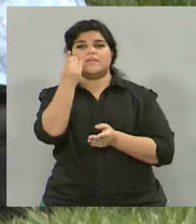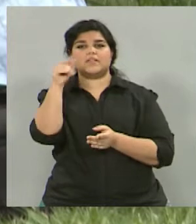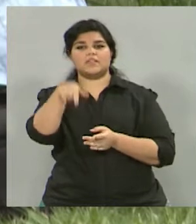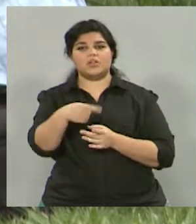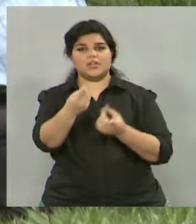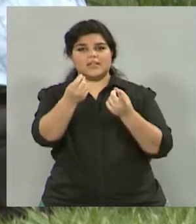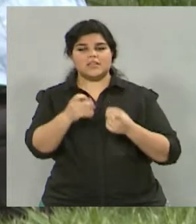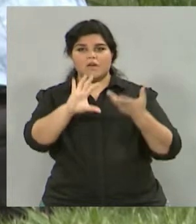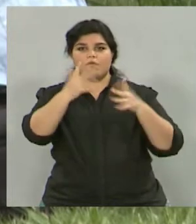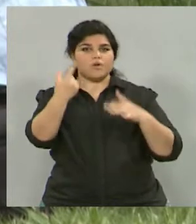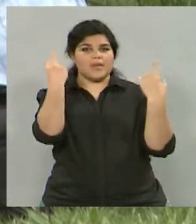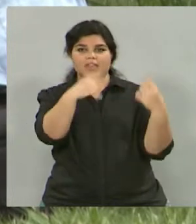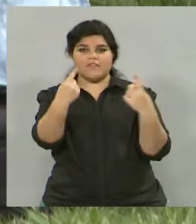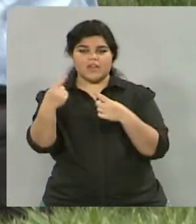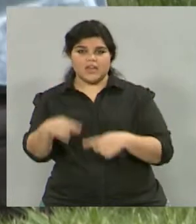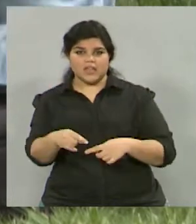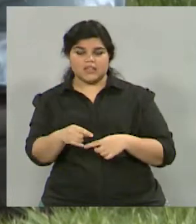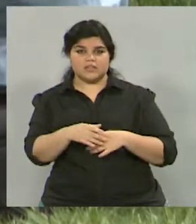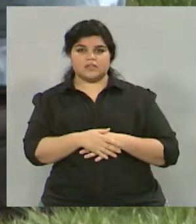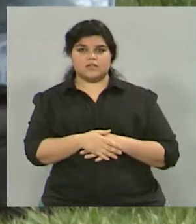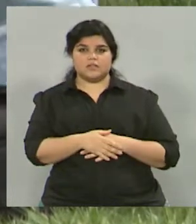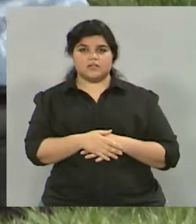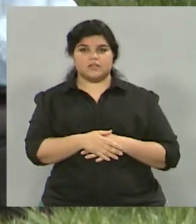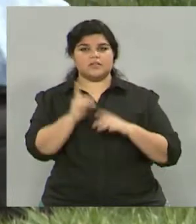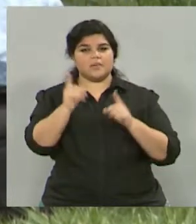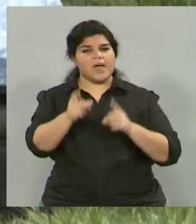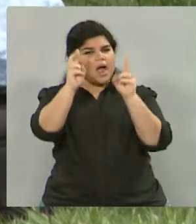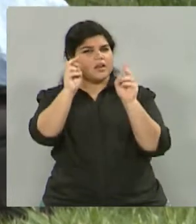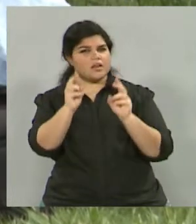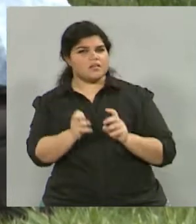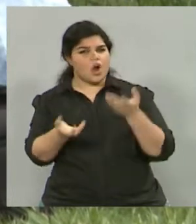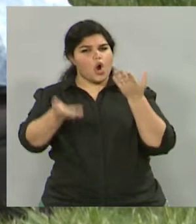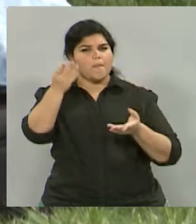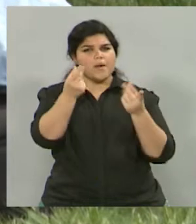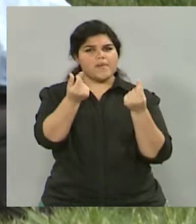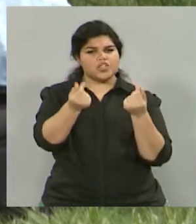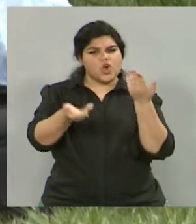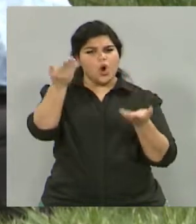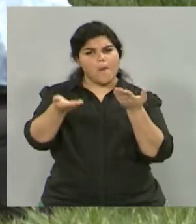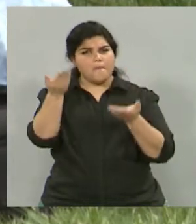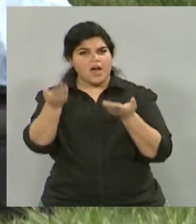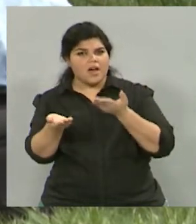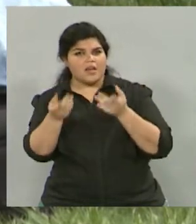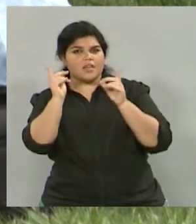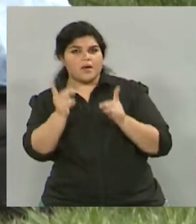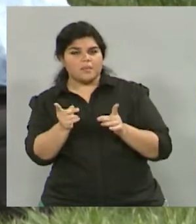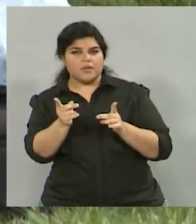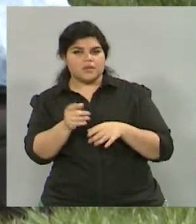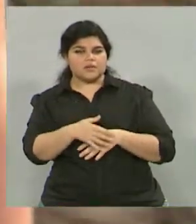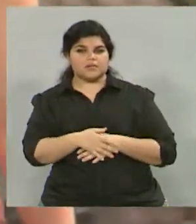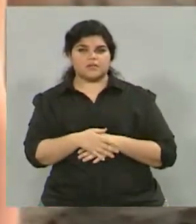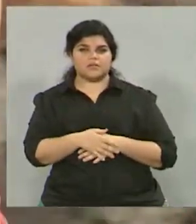las distintas alternativas, las distintas herramientas, mirar, analizar, comparar precios, buscar en principio qué es